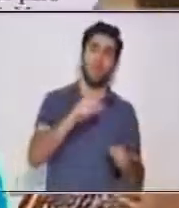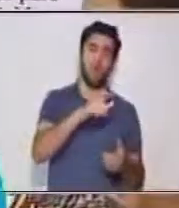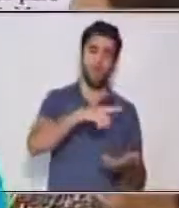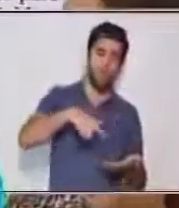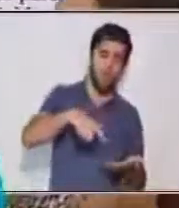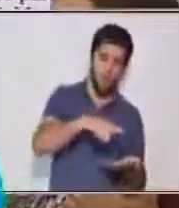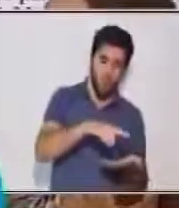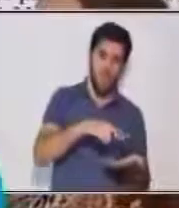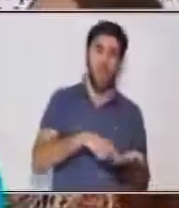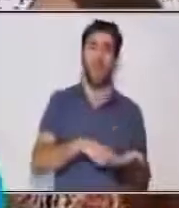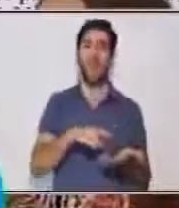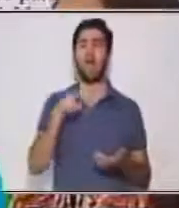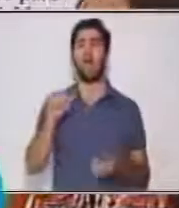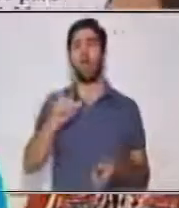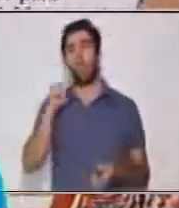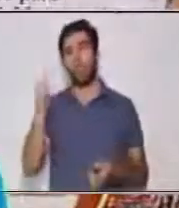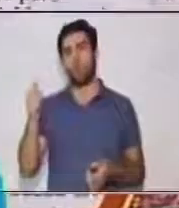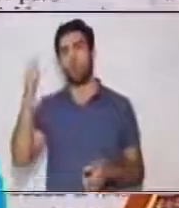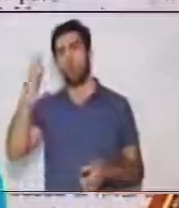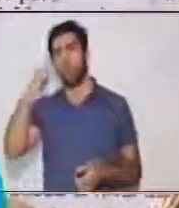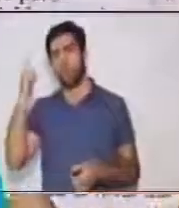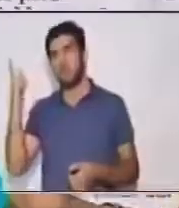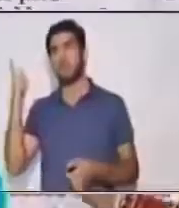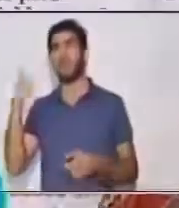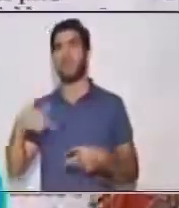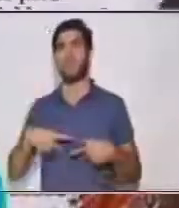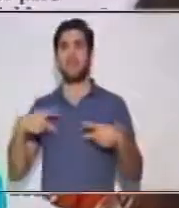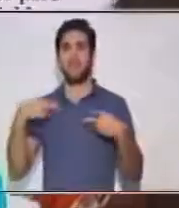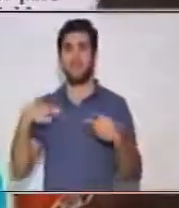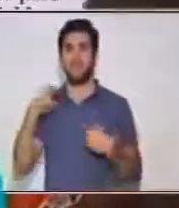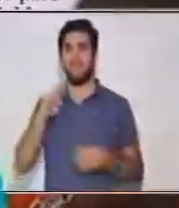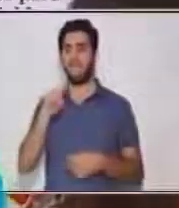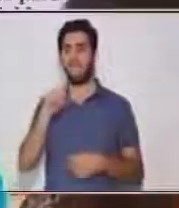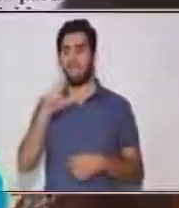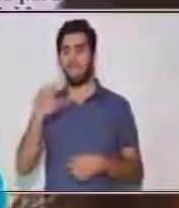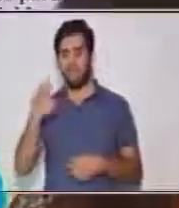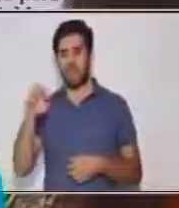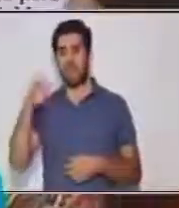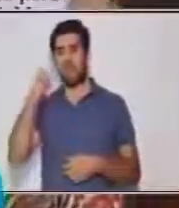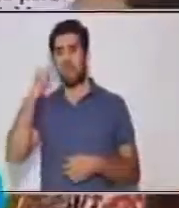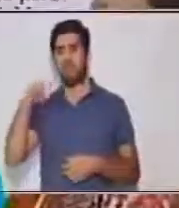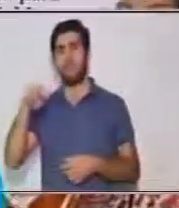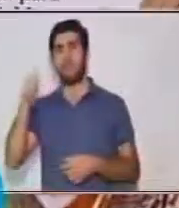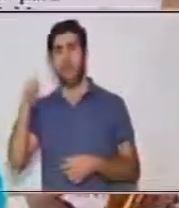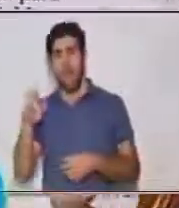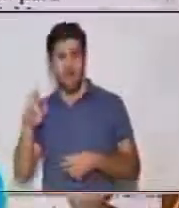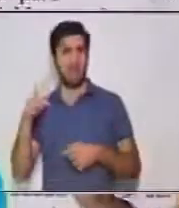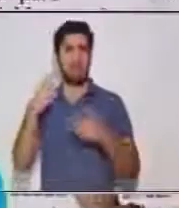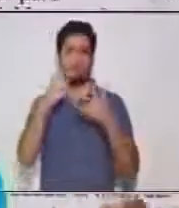otros en los valles del Pinar y aquí dice que en el valle del Pachá.